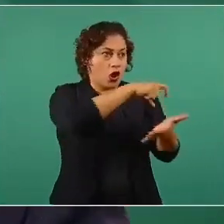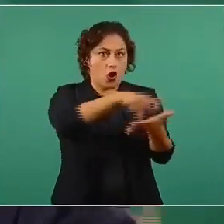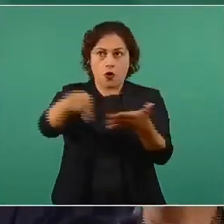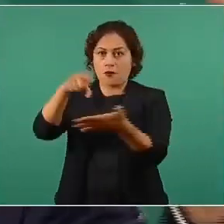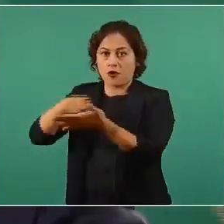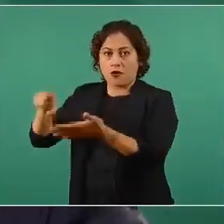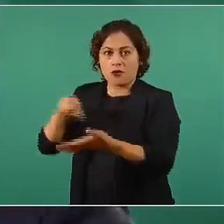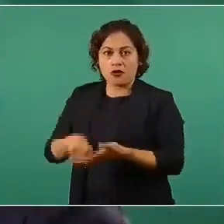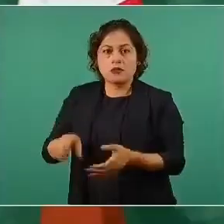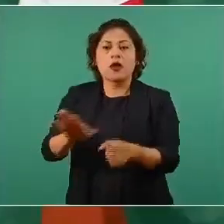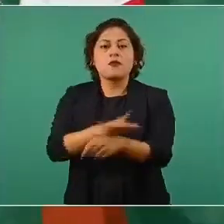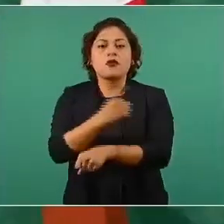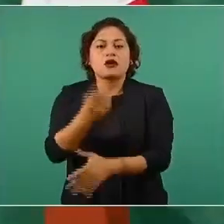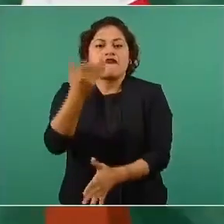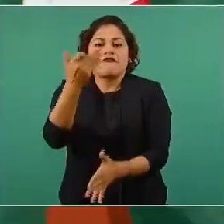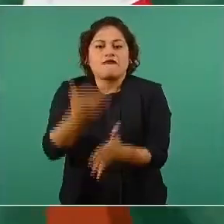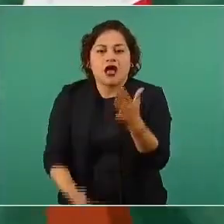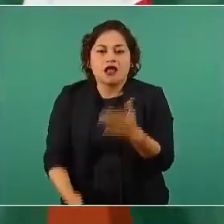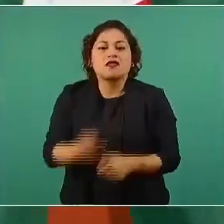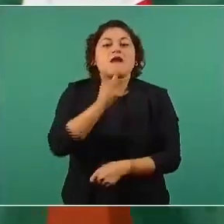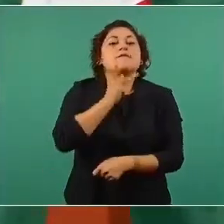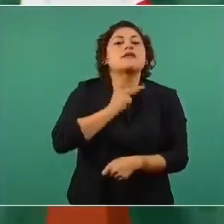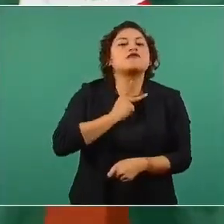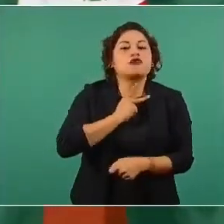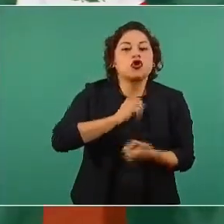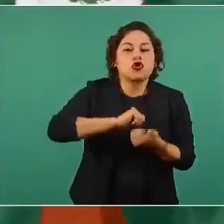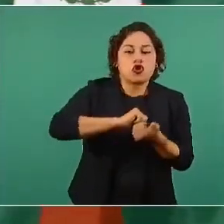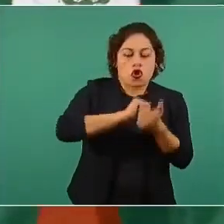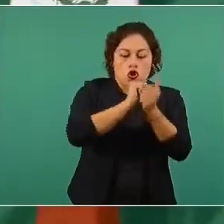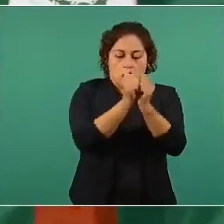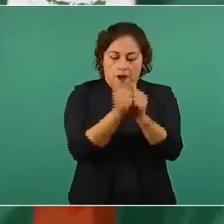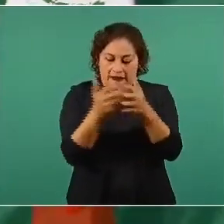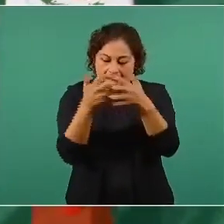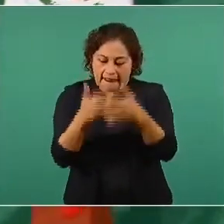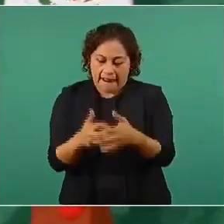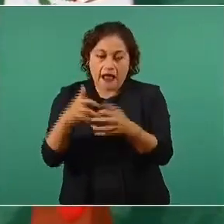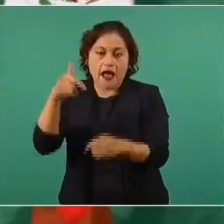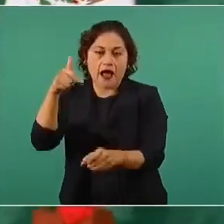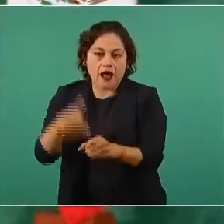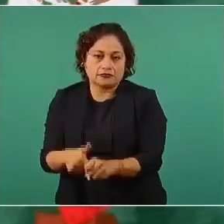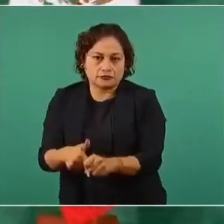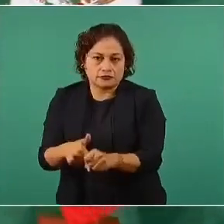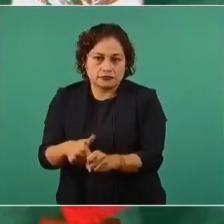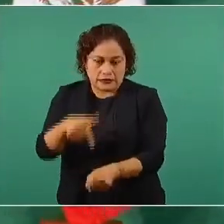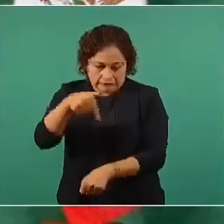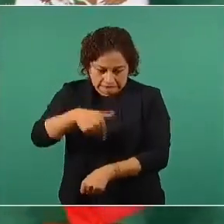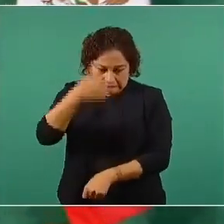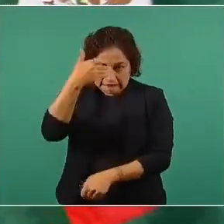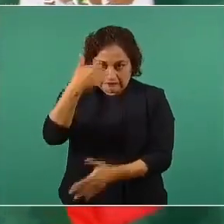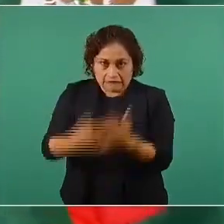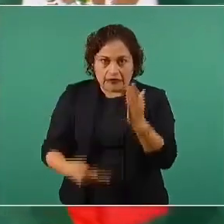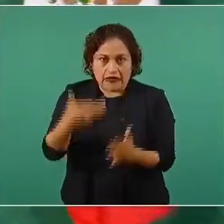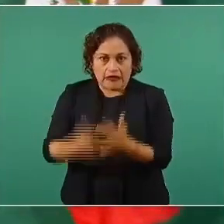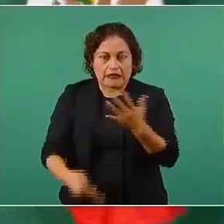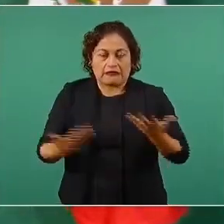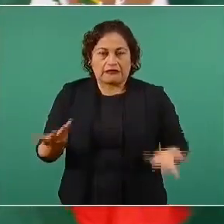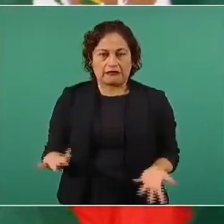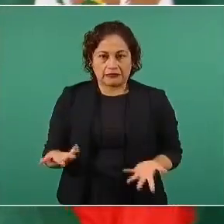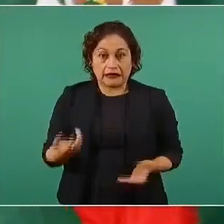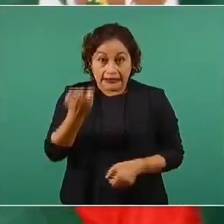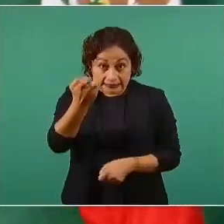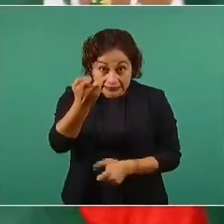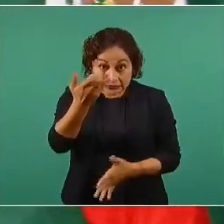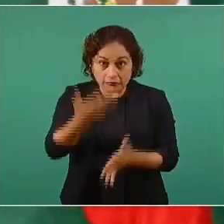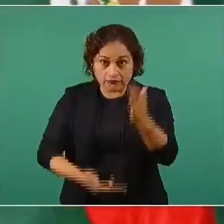entonces pues hay que hacer las refinerías pero así como eso muchas cosas que hacen falta